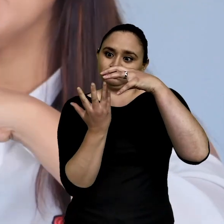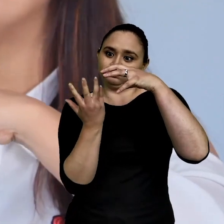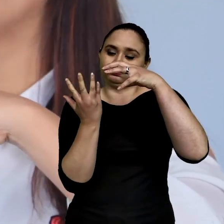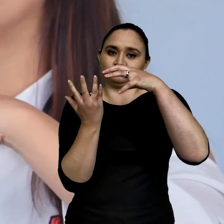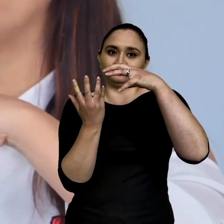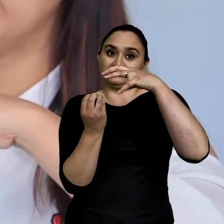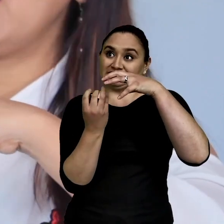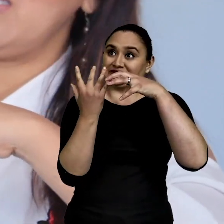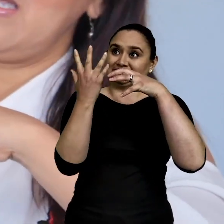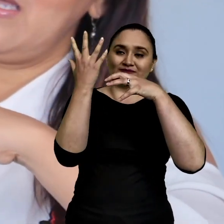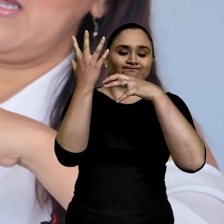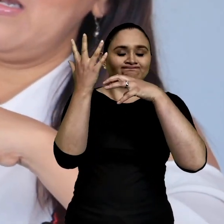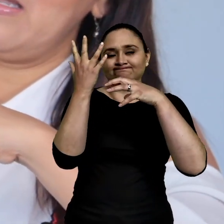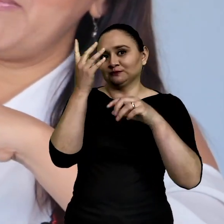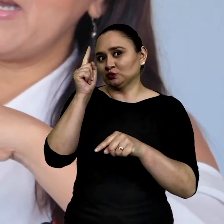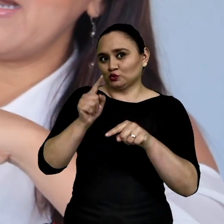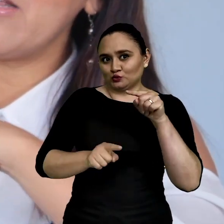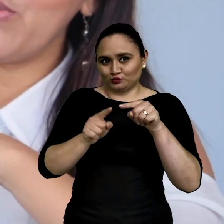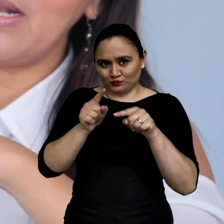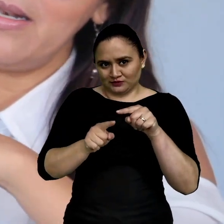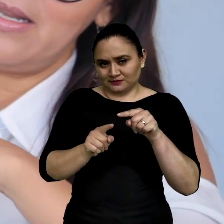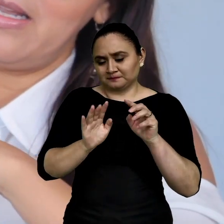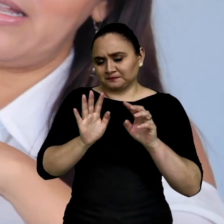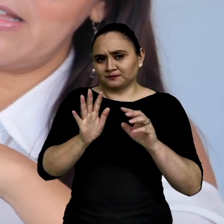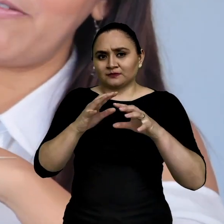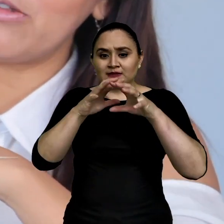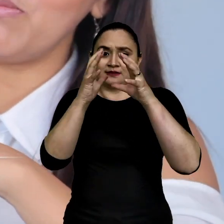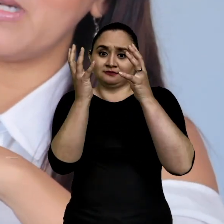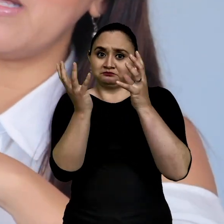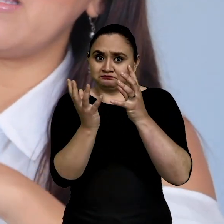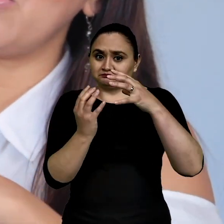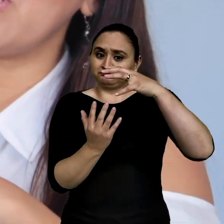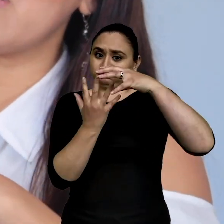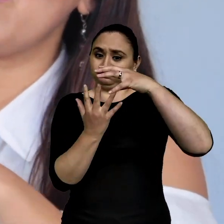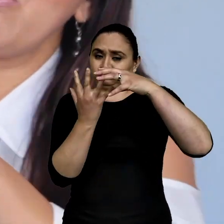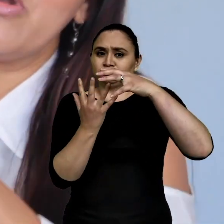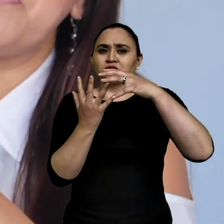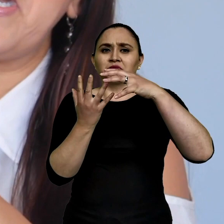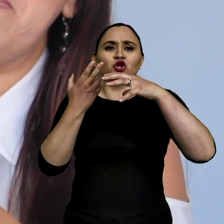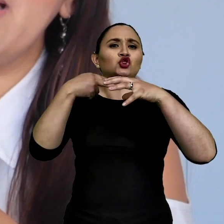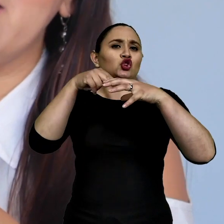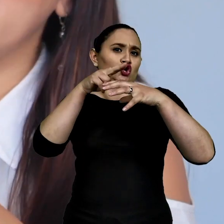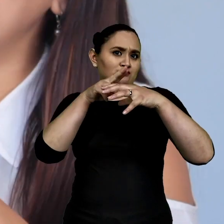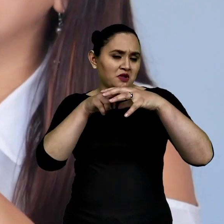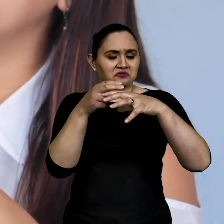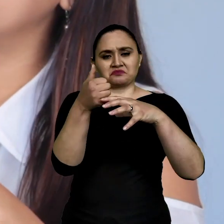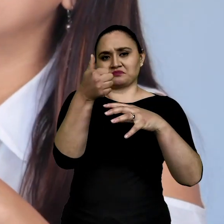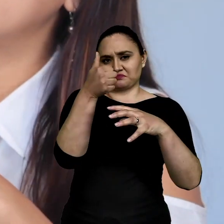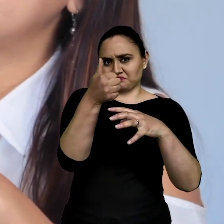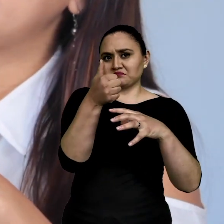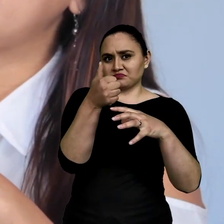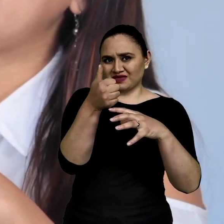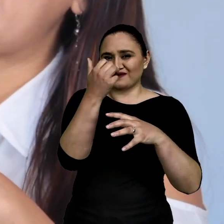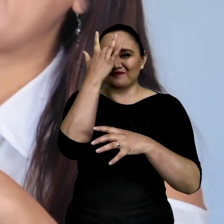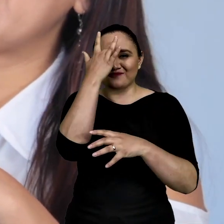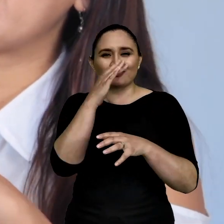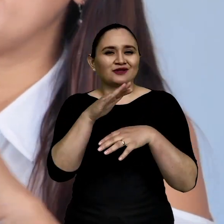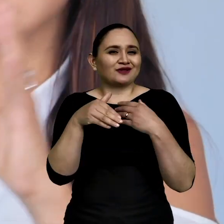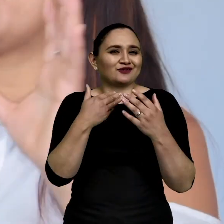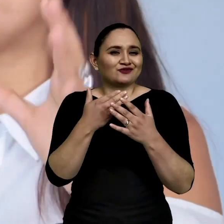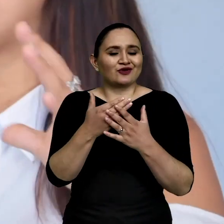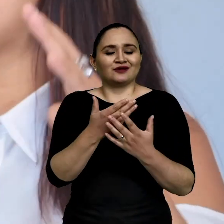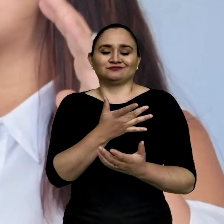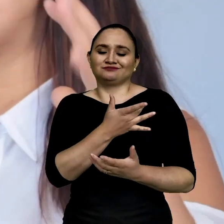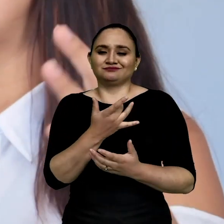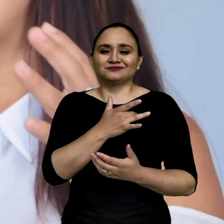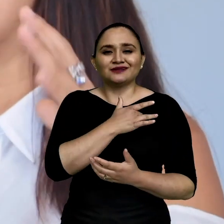que se queda rebotando. De manera natural, este efecto invernadero es muy bueno para el planeta porque hace que